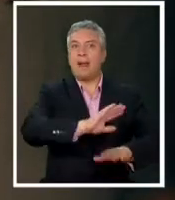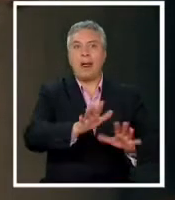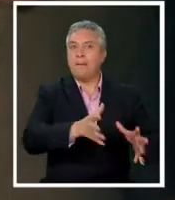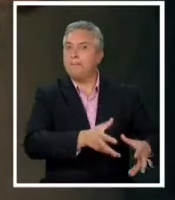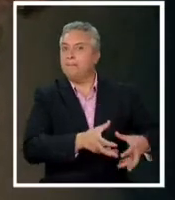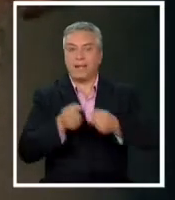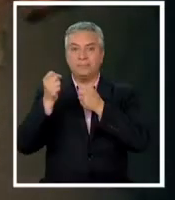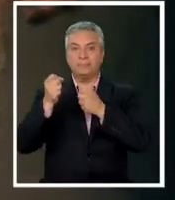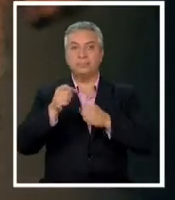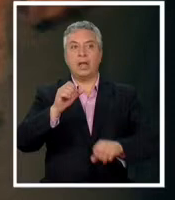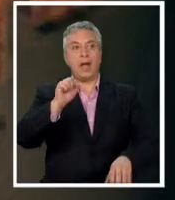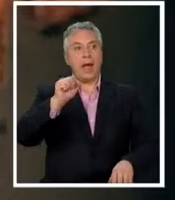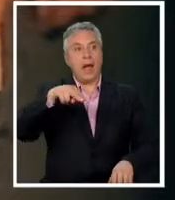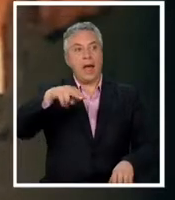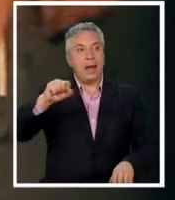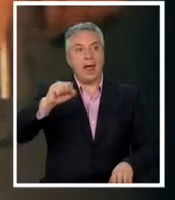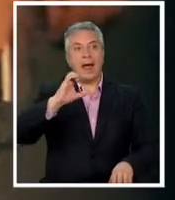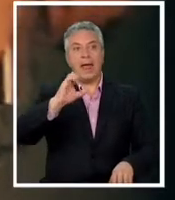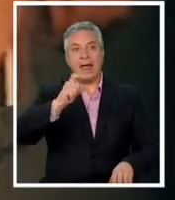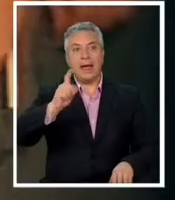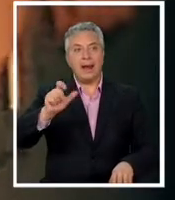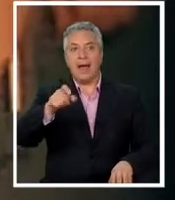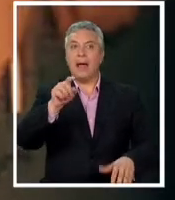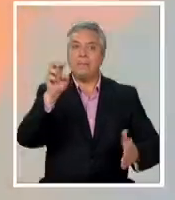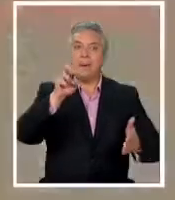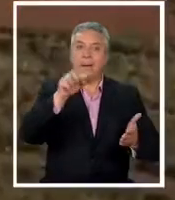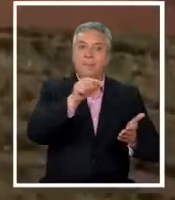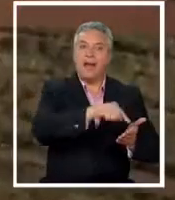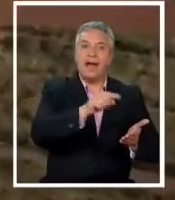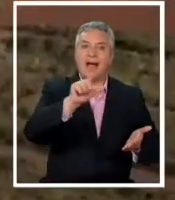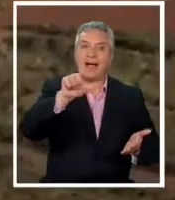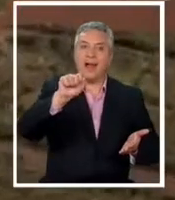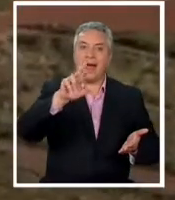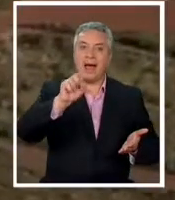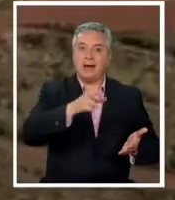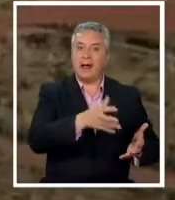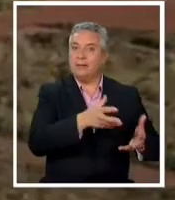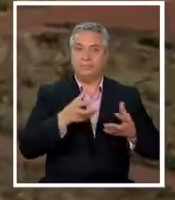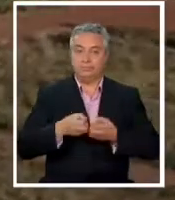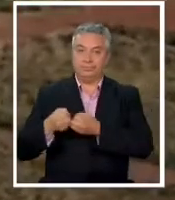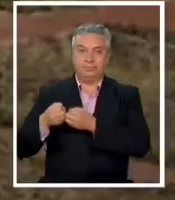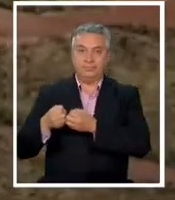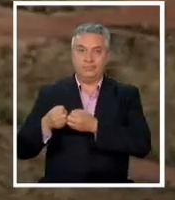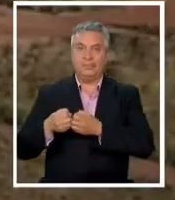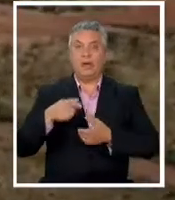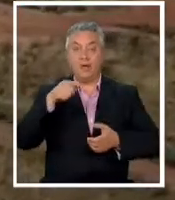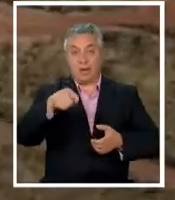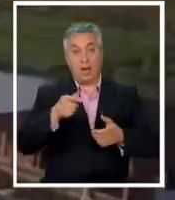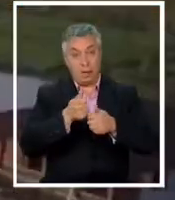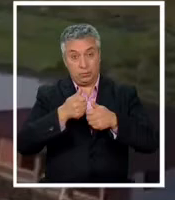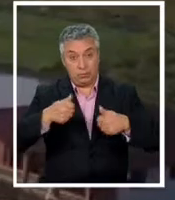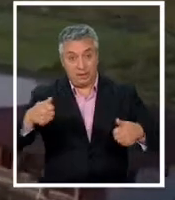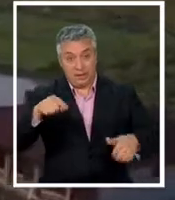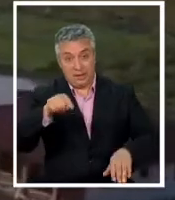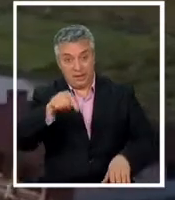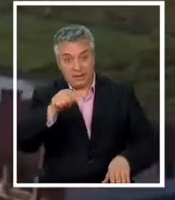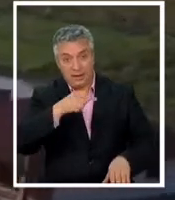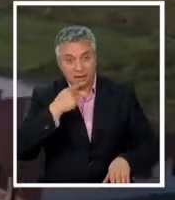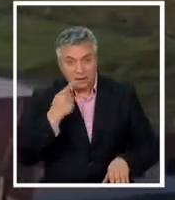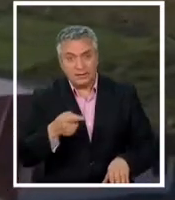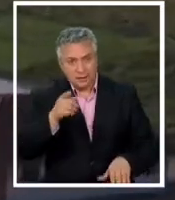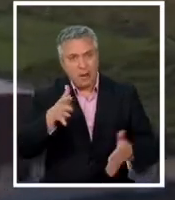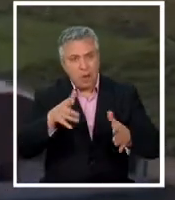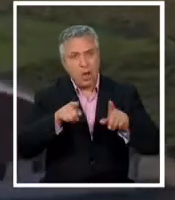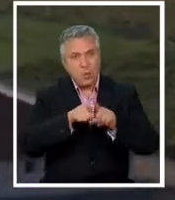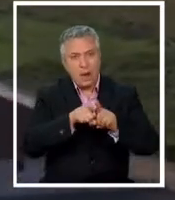mismo que hizo ana egla con el padre de lara en un principio las autoridades locales creían que las niñas podían